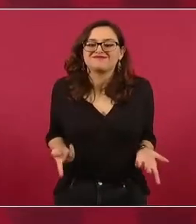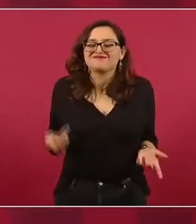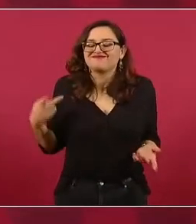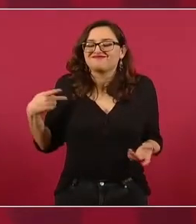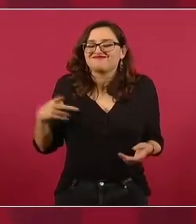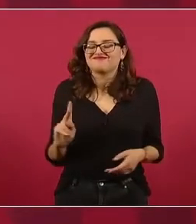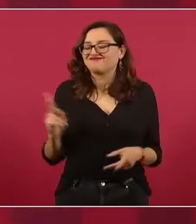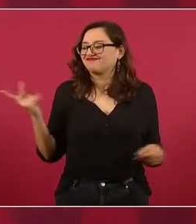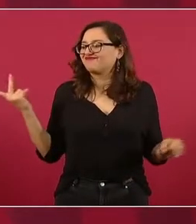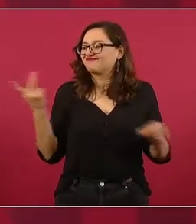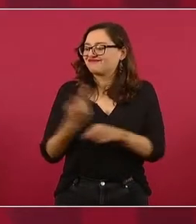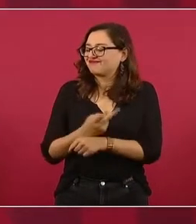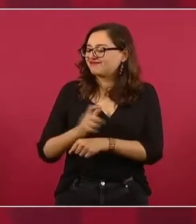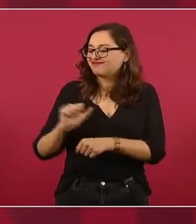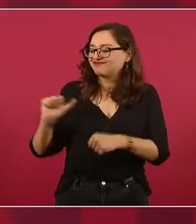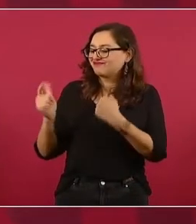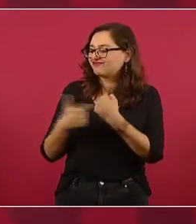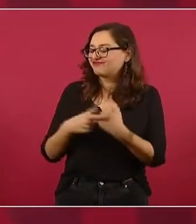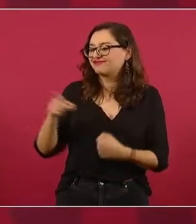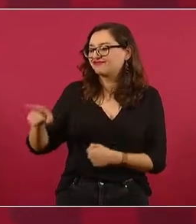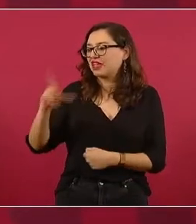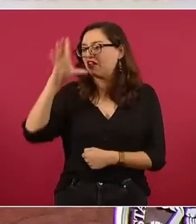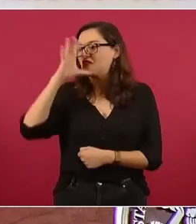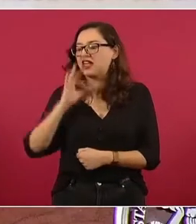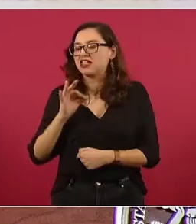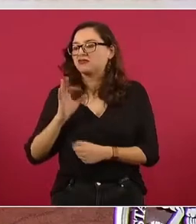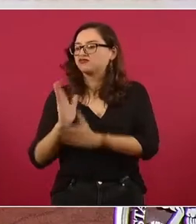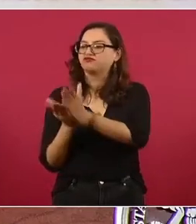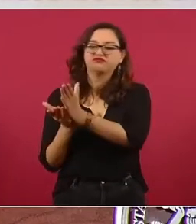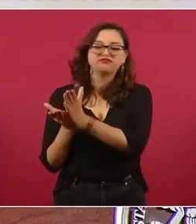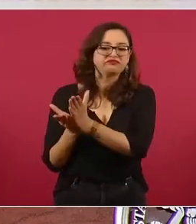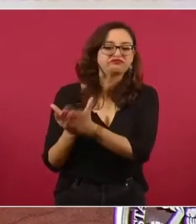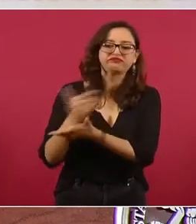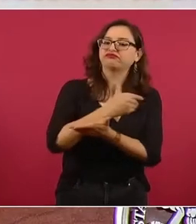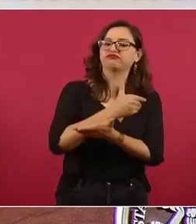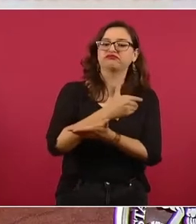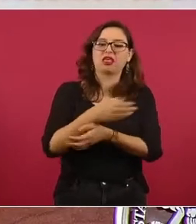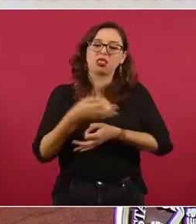no se resisten las tentaciones del poder.